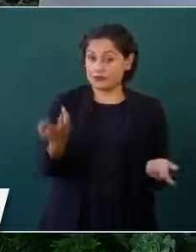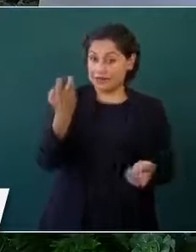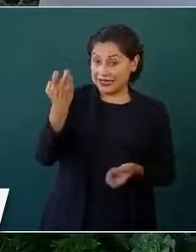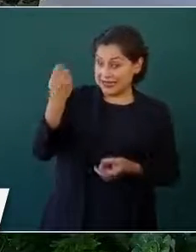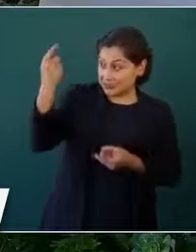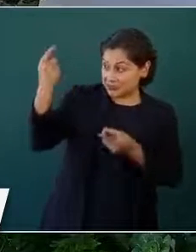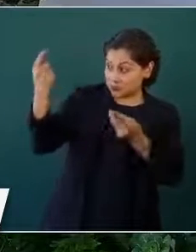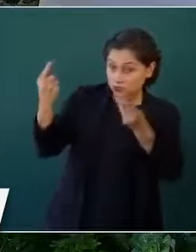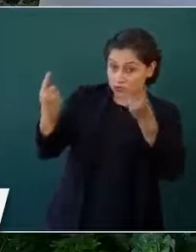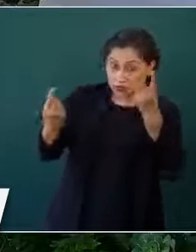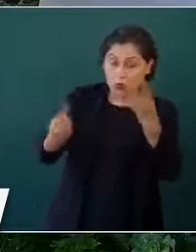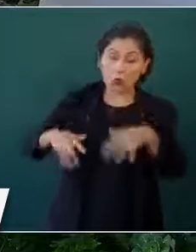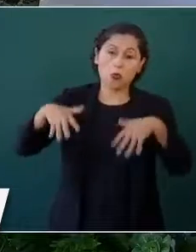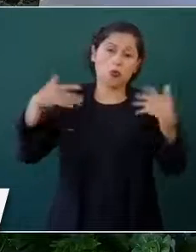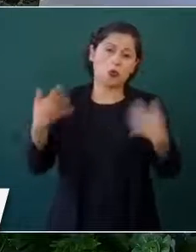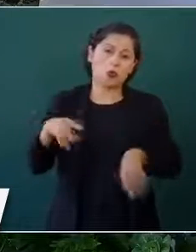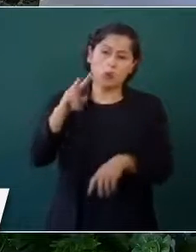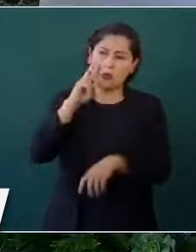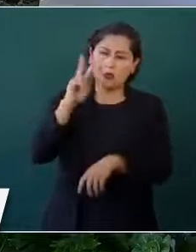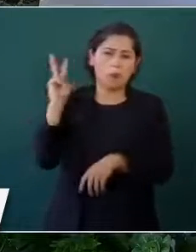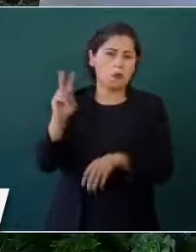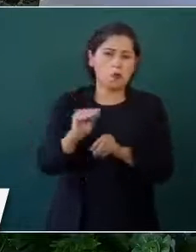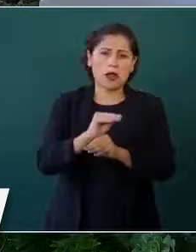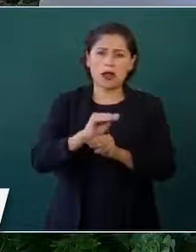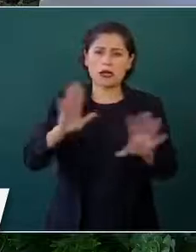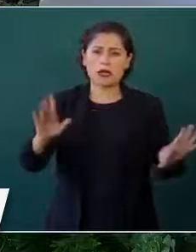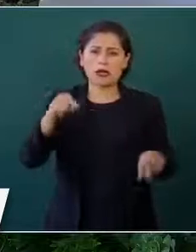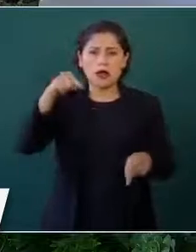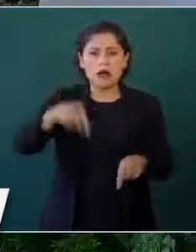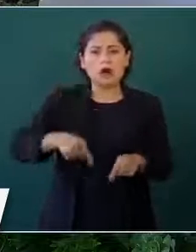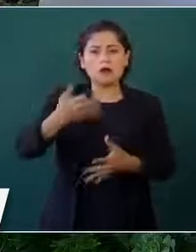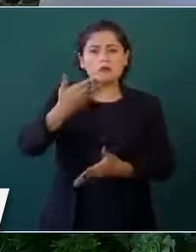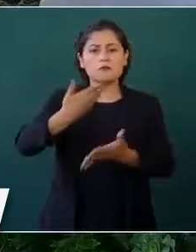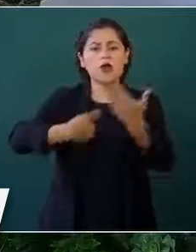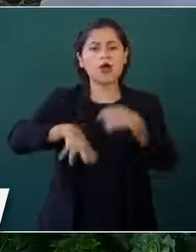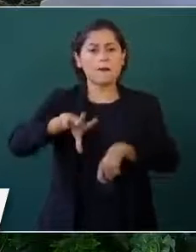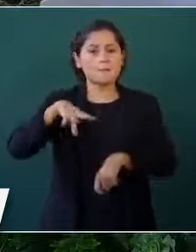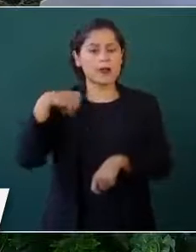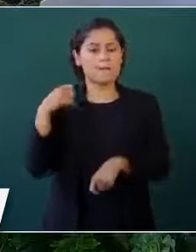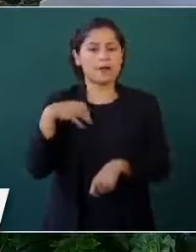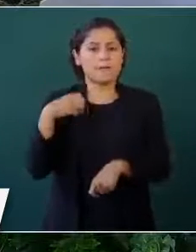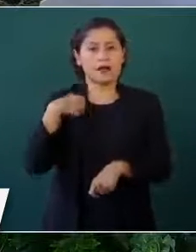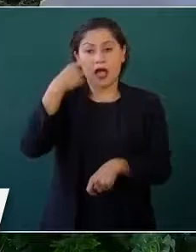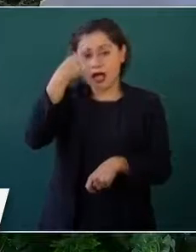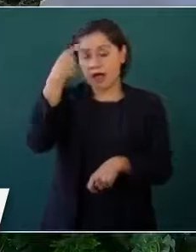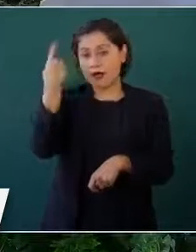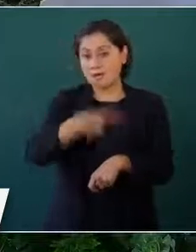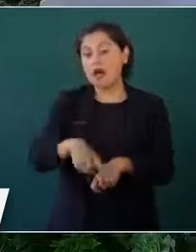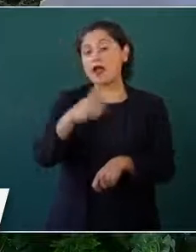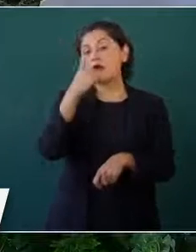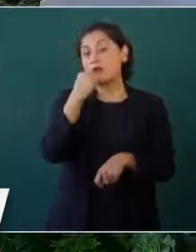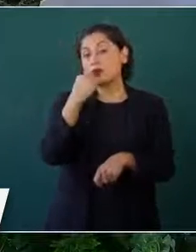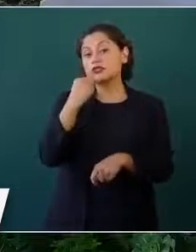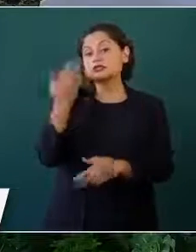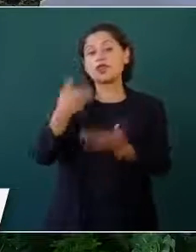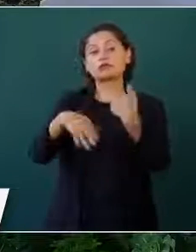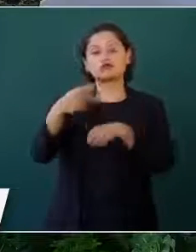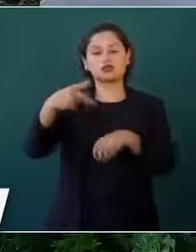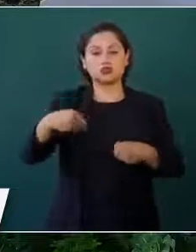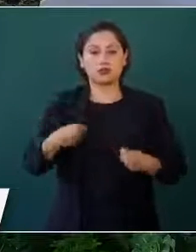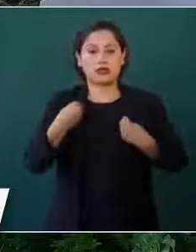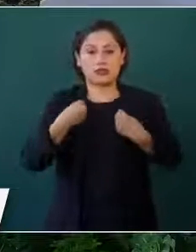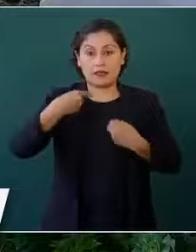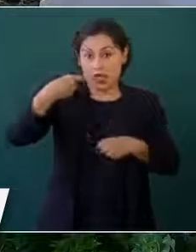esfuerzo por mejorar la situación socioeconómica de los policías, estatales, son de los mejores pagados